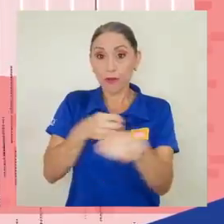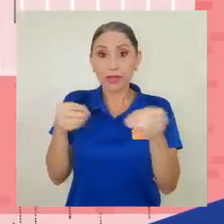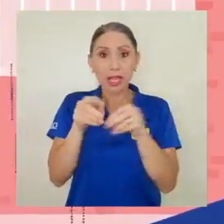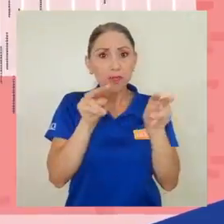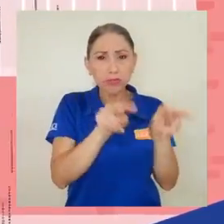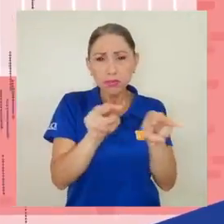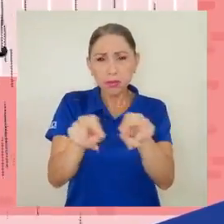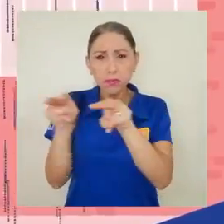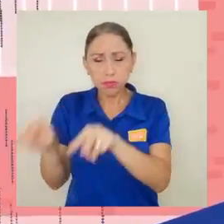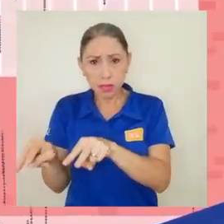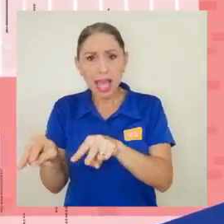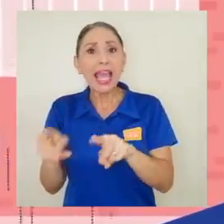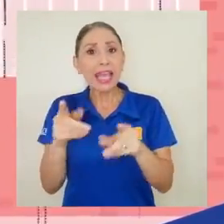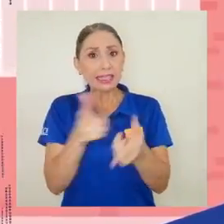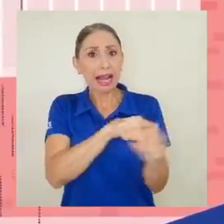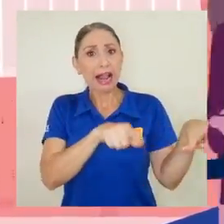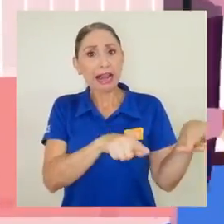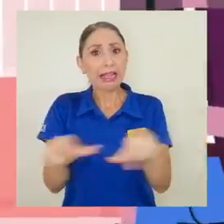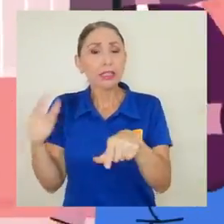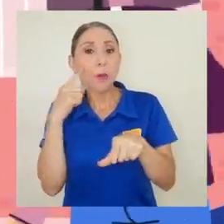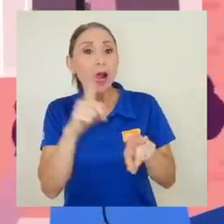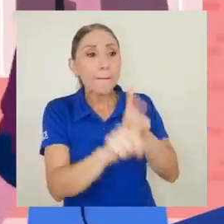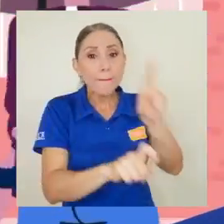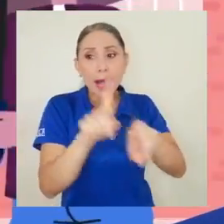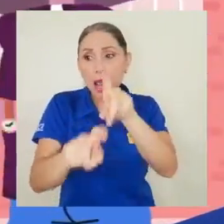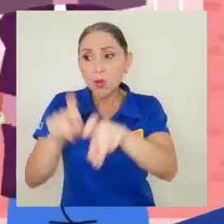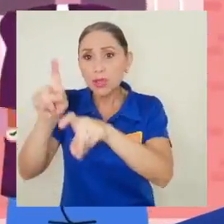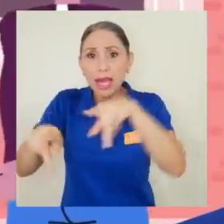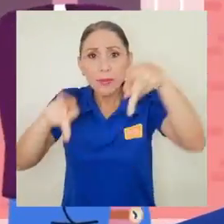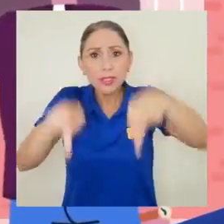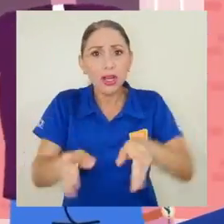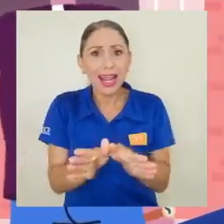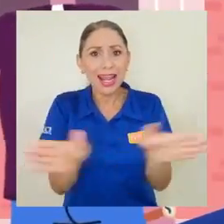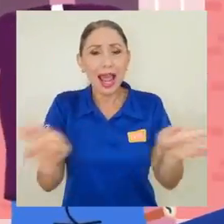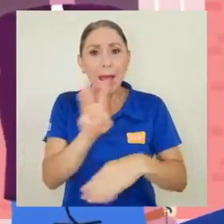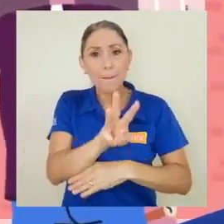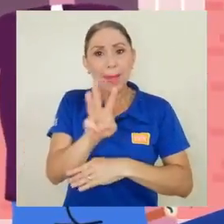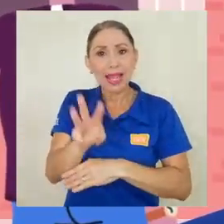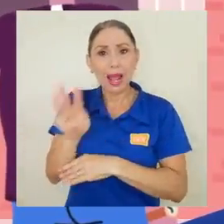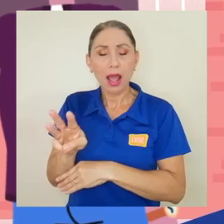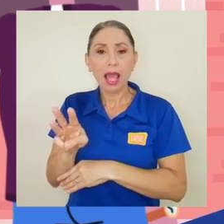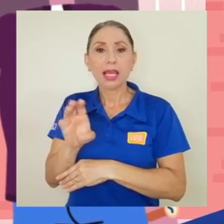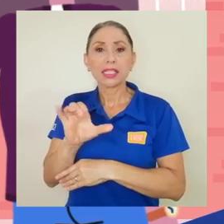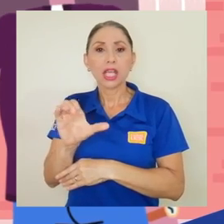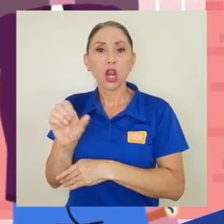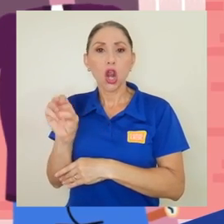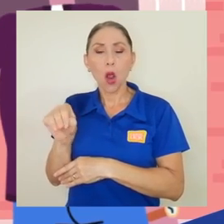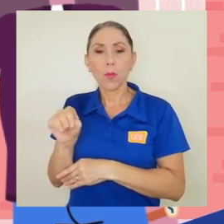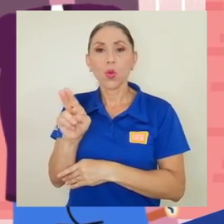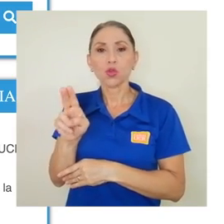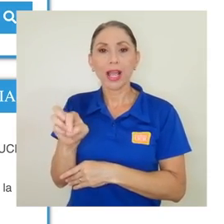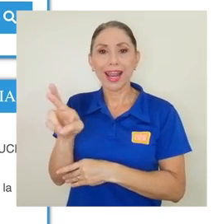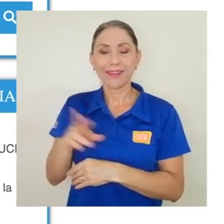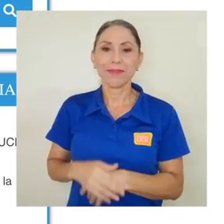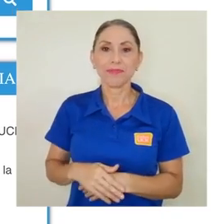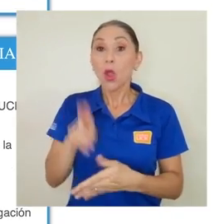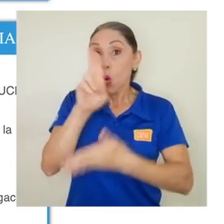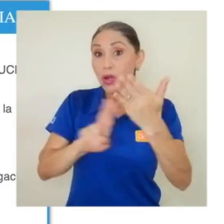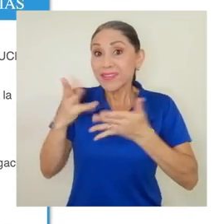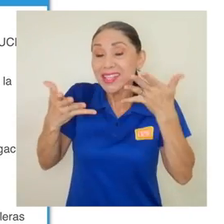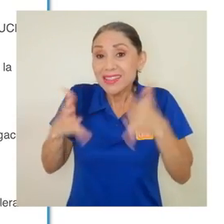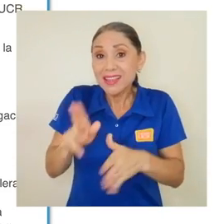observatorio estará habilitado para la consulta de la ciudadanía en general desde la página web del SICOM UCR. La